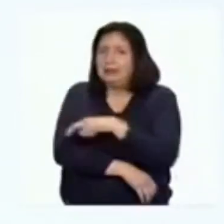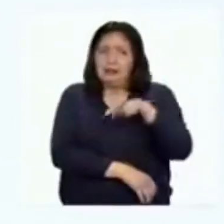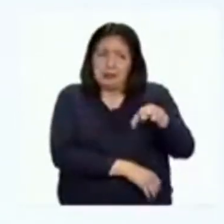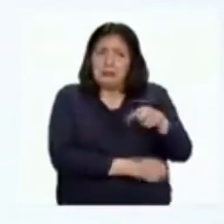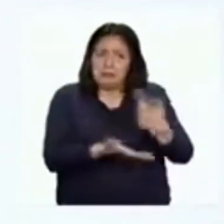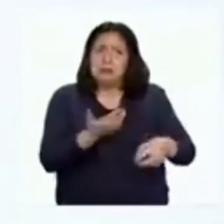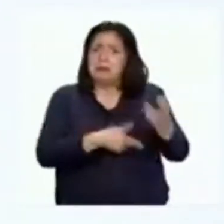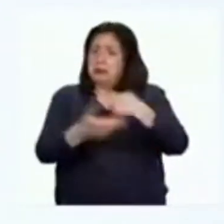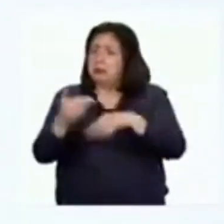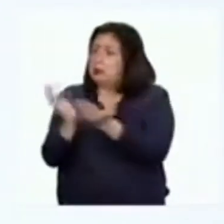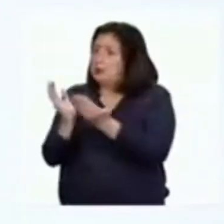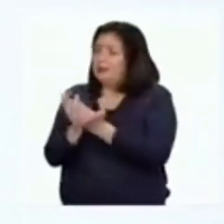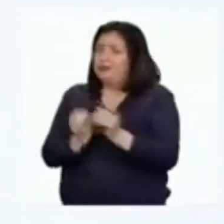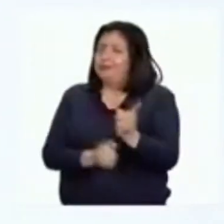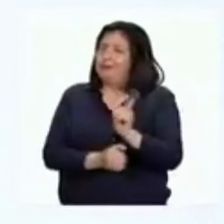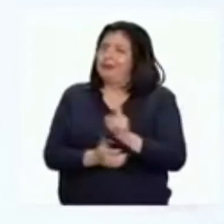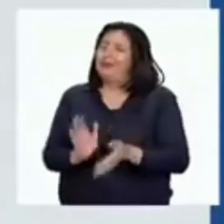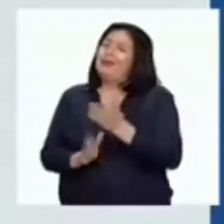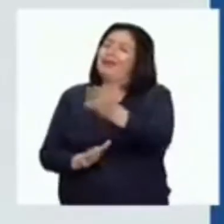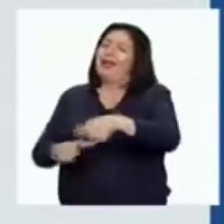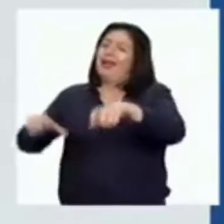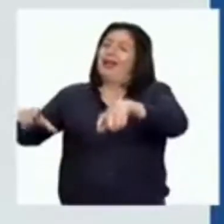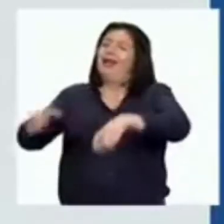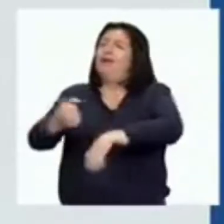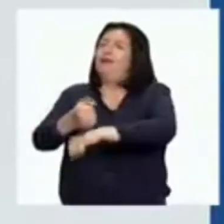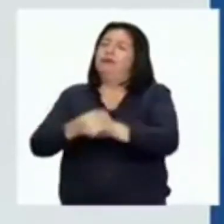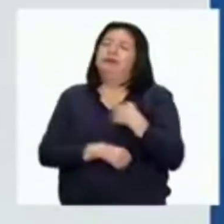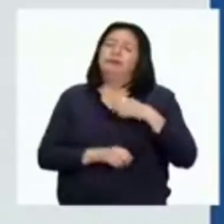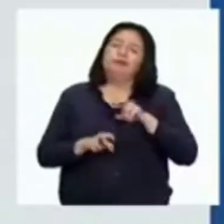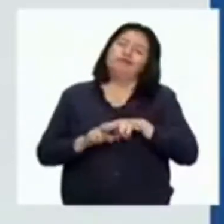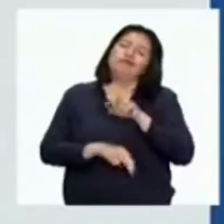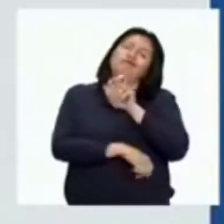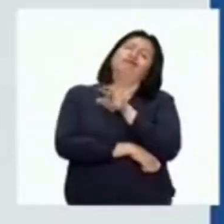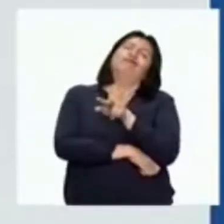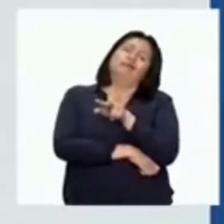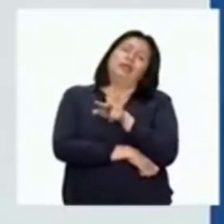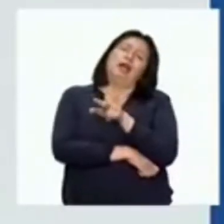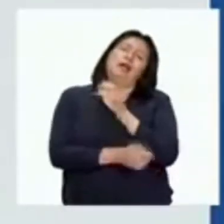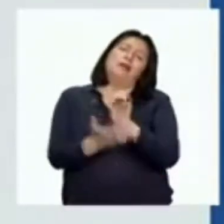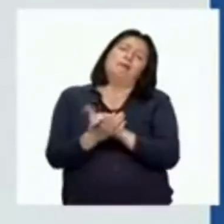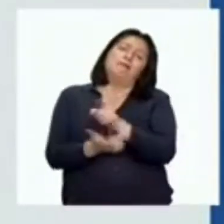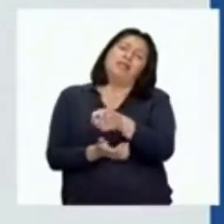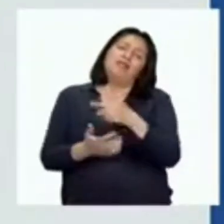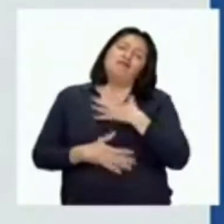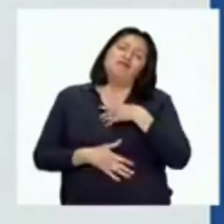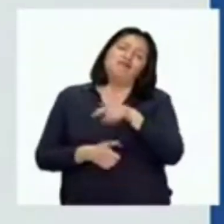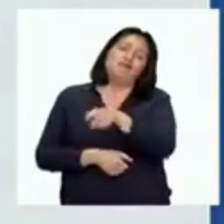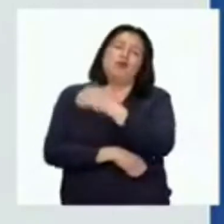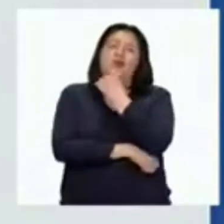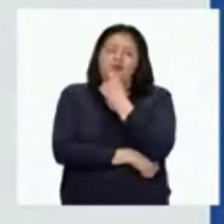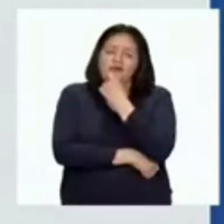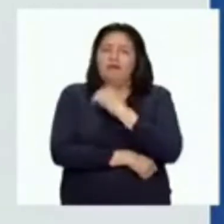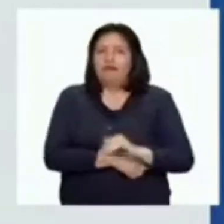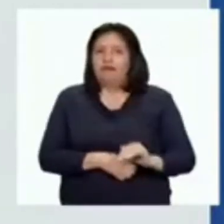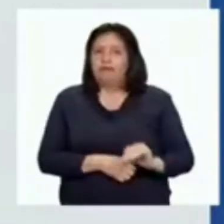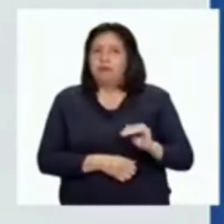al colegio, pero no podía volver a la cancha de fútbol. Solía mirar desde lejos y observar cómo sus amigos se divertían. Pedro